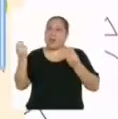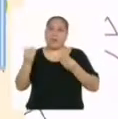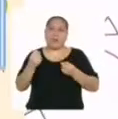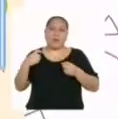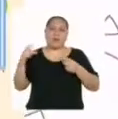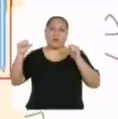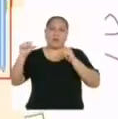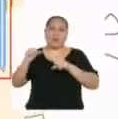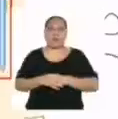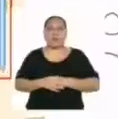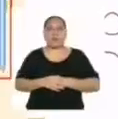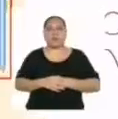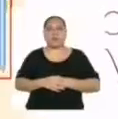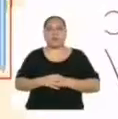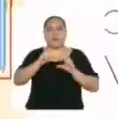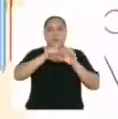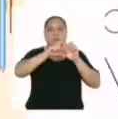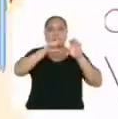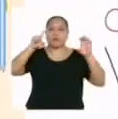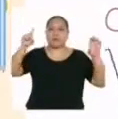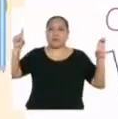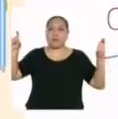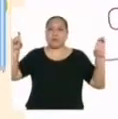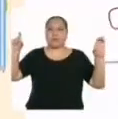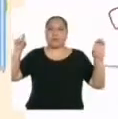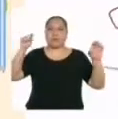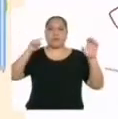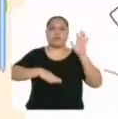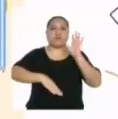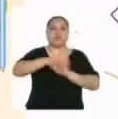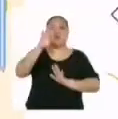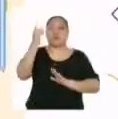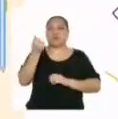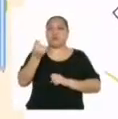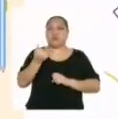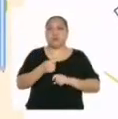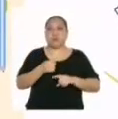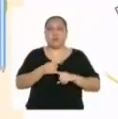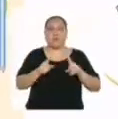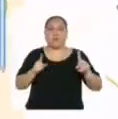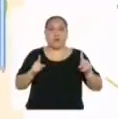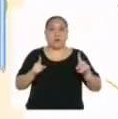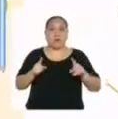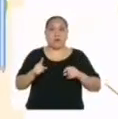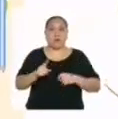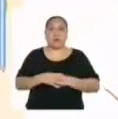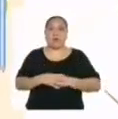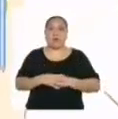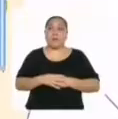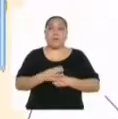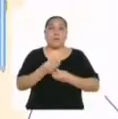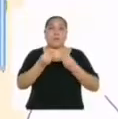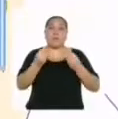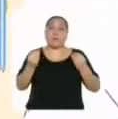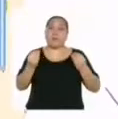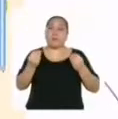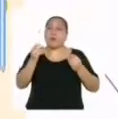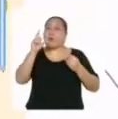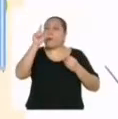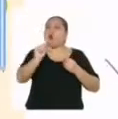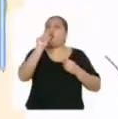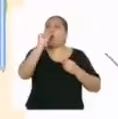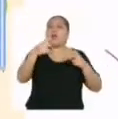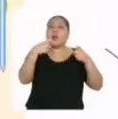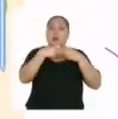Si son tubos fluorescentes, más caros, pero consumidores de mucha menos